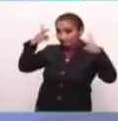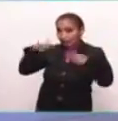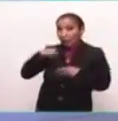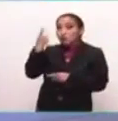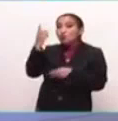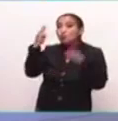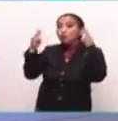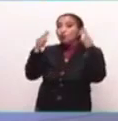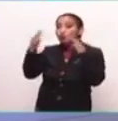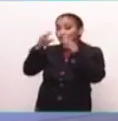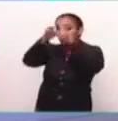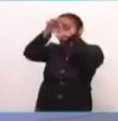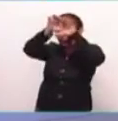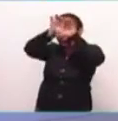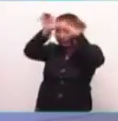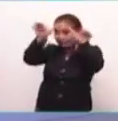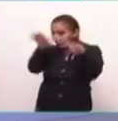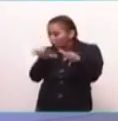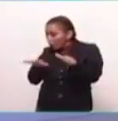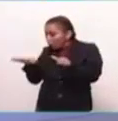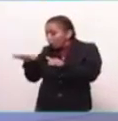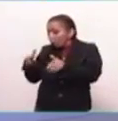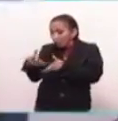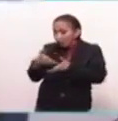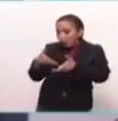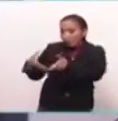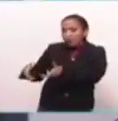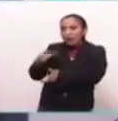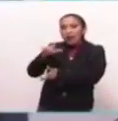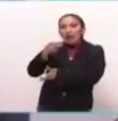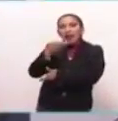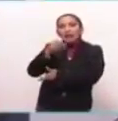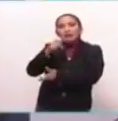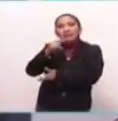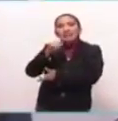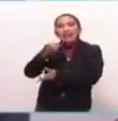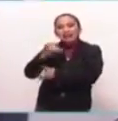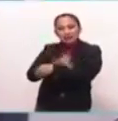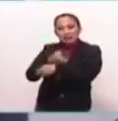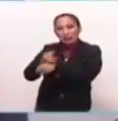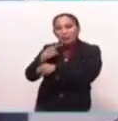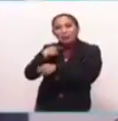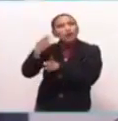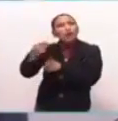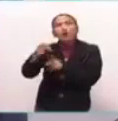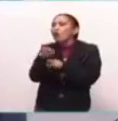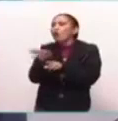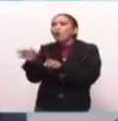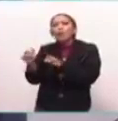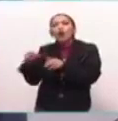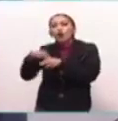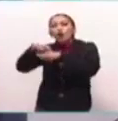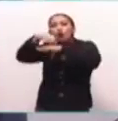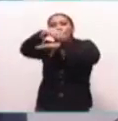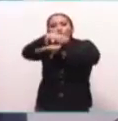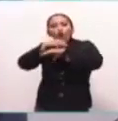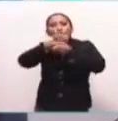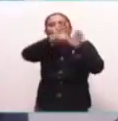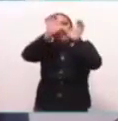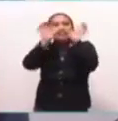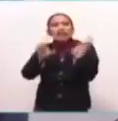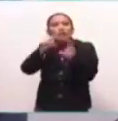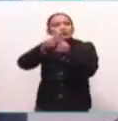Hay un museo al pie del cerro, van por la calzada ermita Iztapalapa y ya nada más pregunten cómo suben al Cerro de la Estrella.